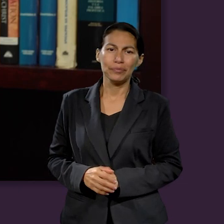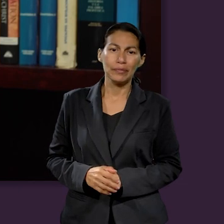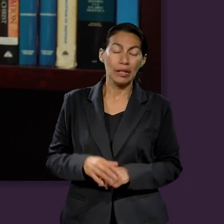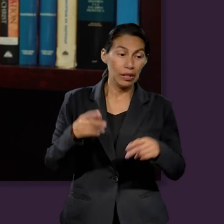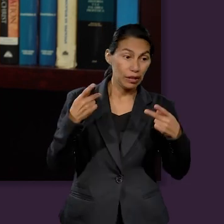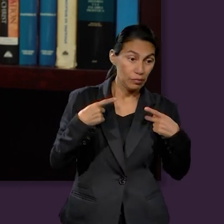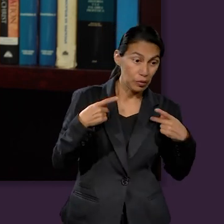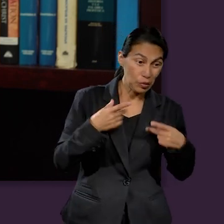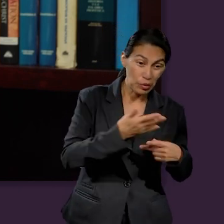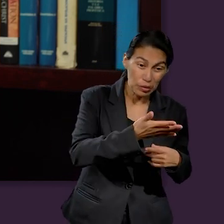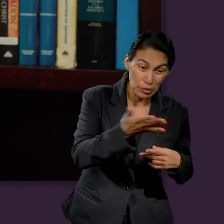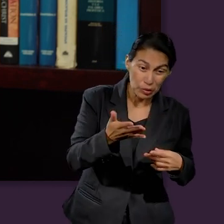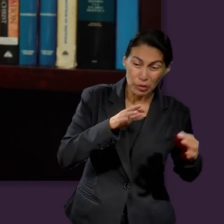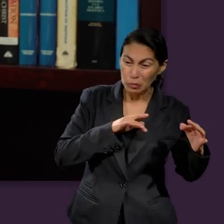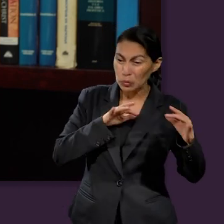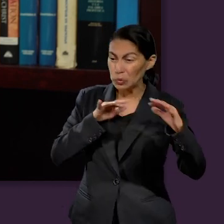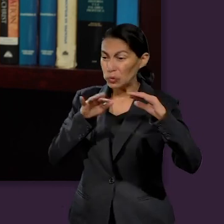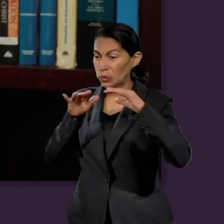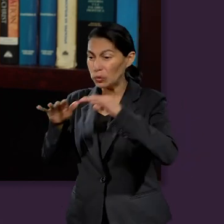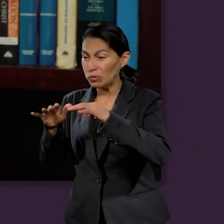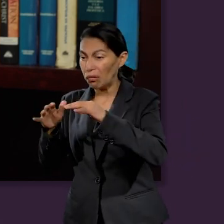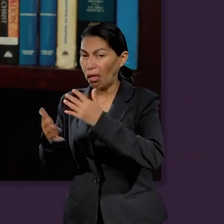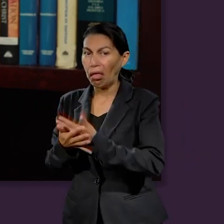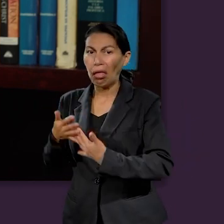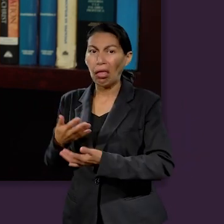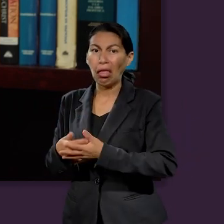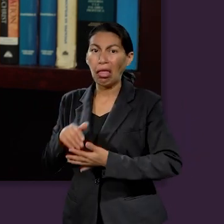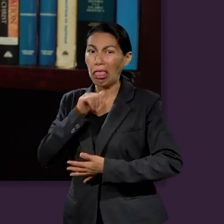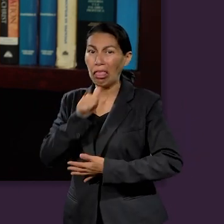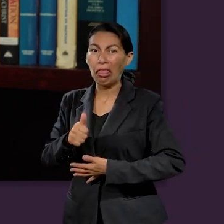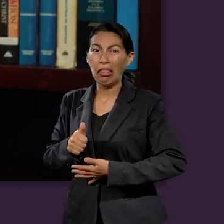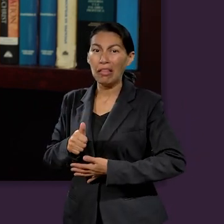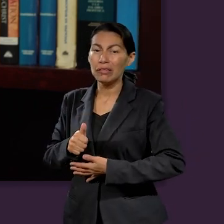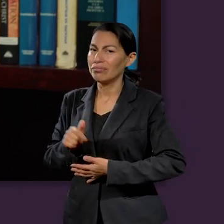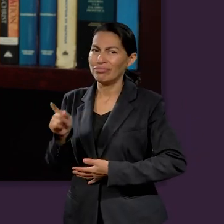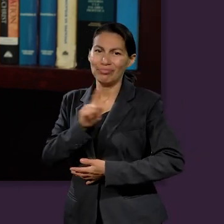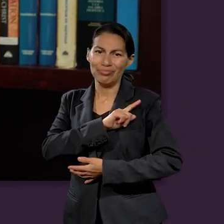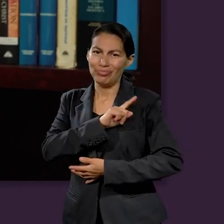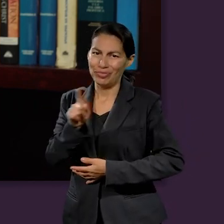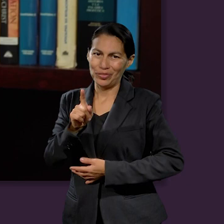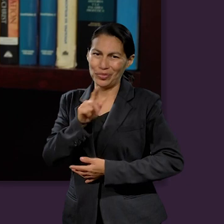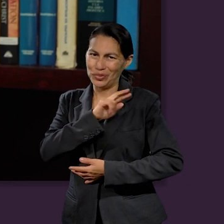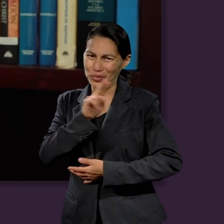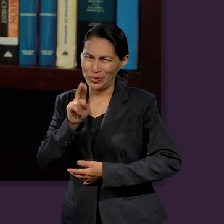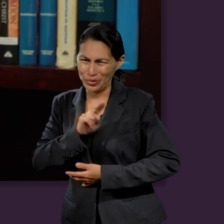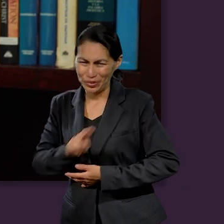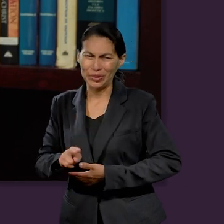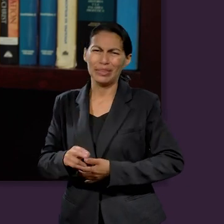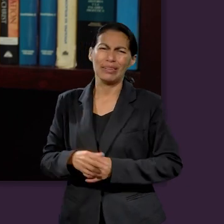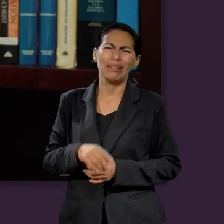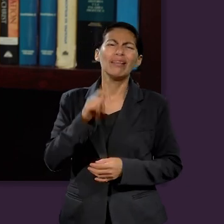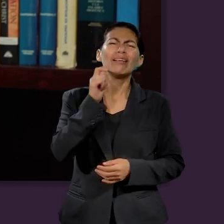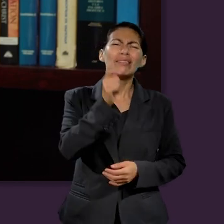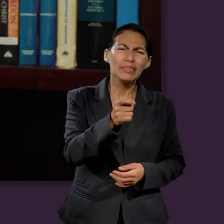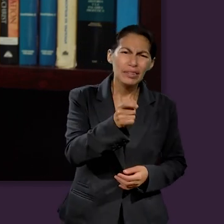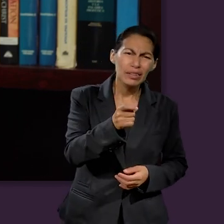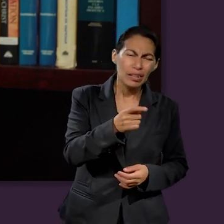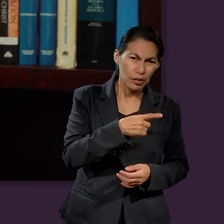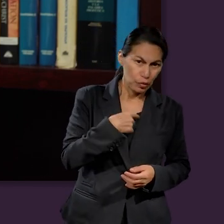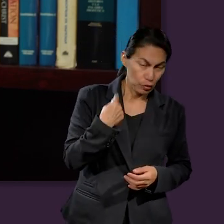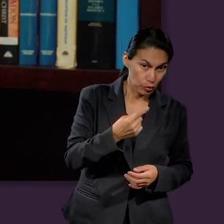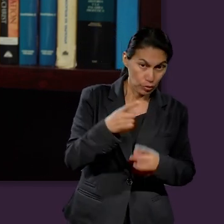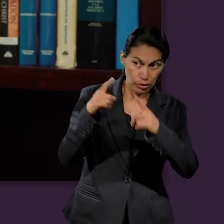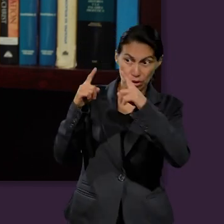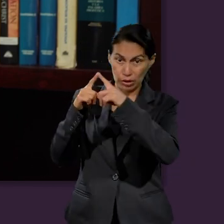que el pueblo de Israel nunca iba con las manos vacías a adorar a Dios. Y surge esa pregunta cuando